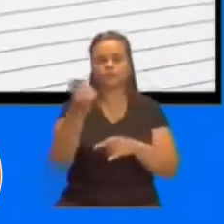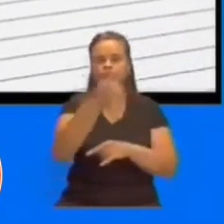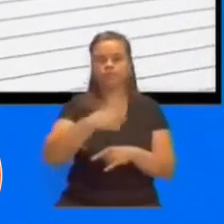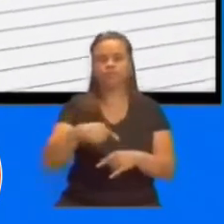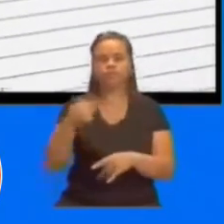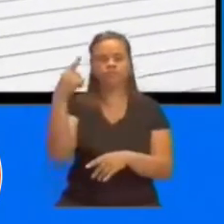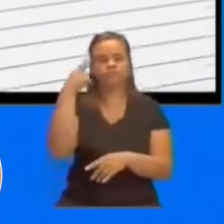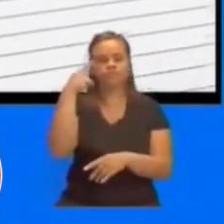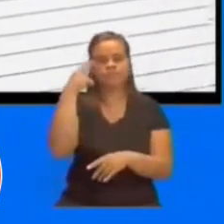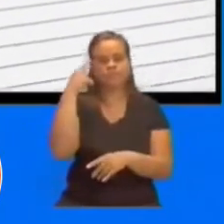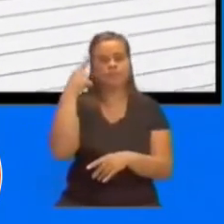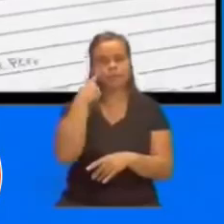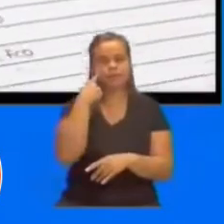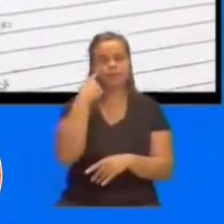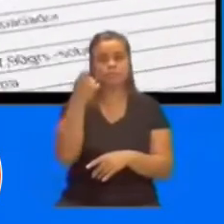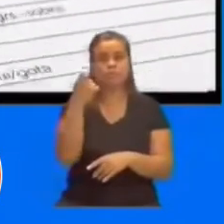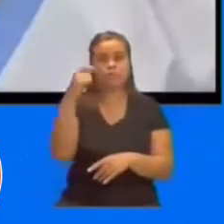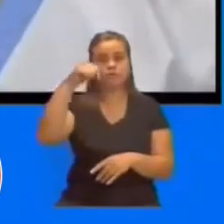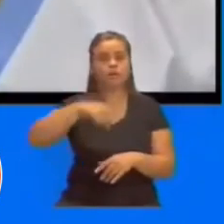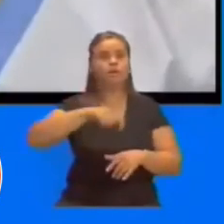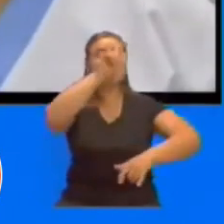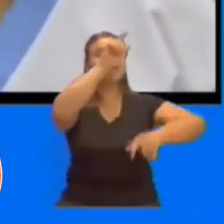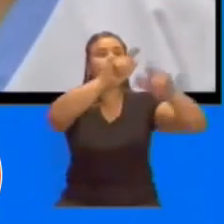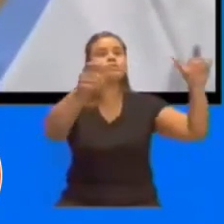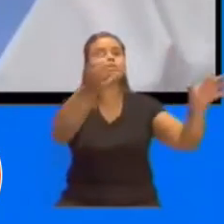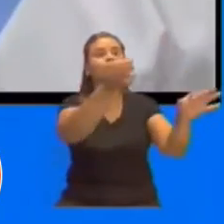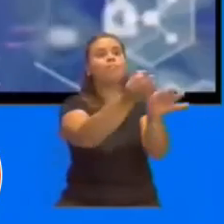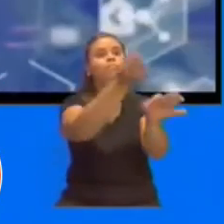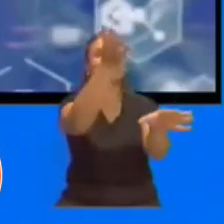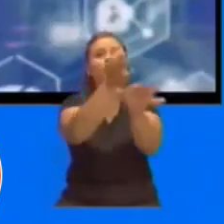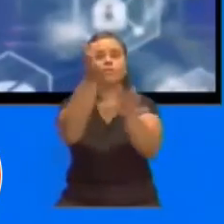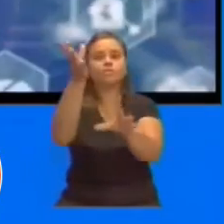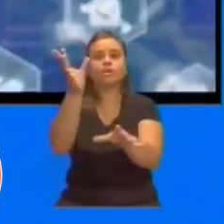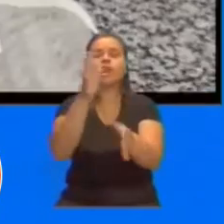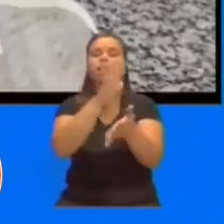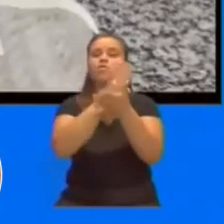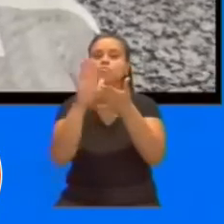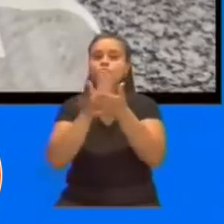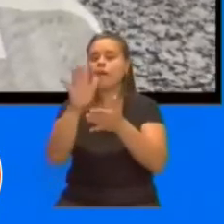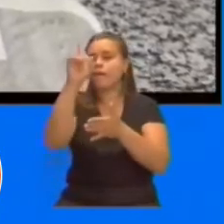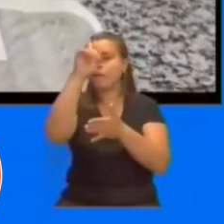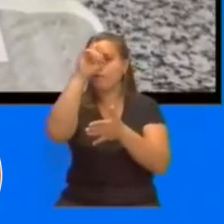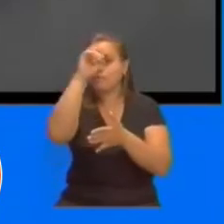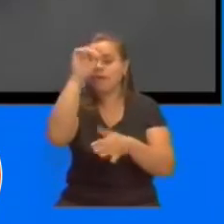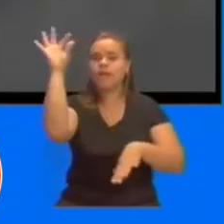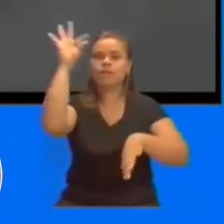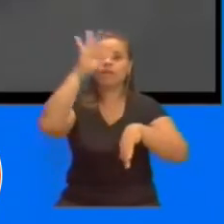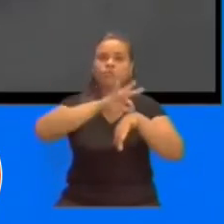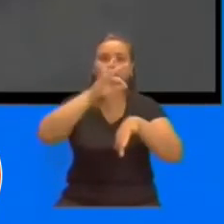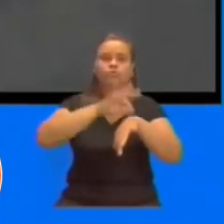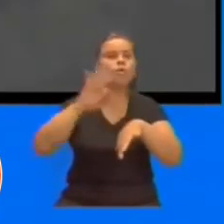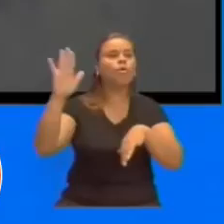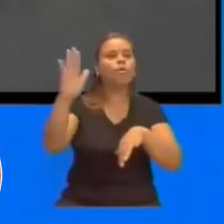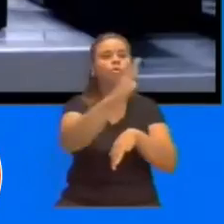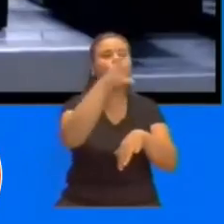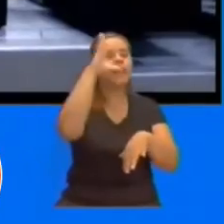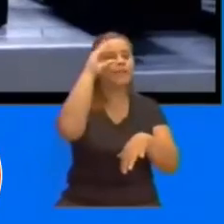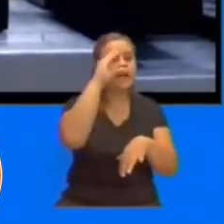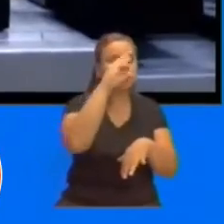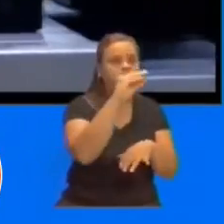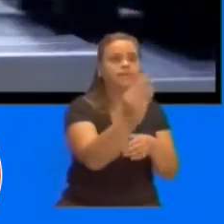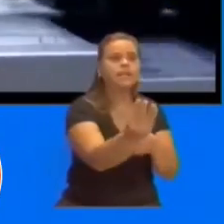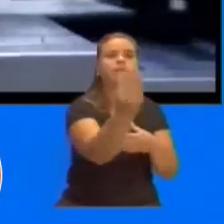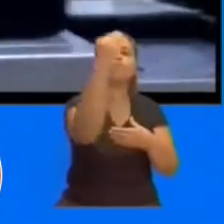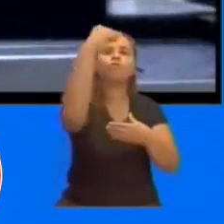el proceso de formación de recursos humanos en el sistema, desde enfermeros hasta médicos y distintas especialidades. Con lo cual,